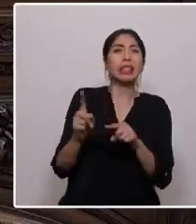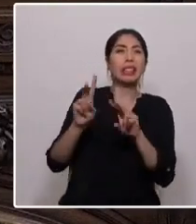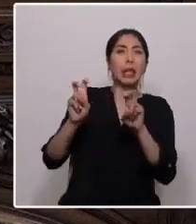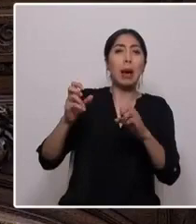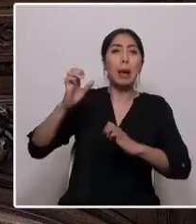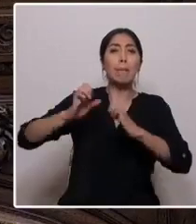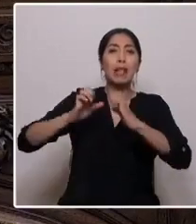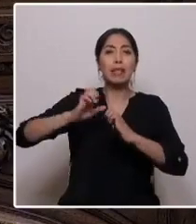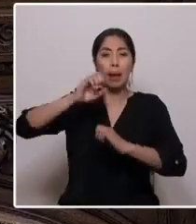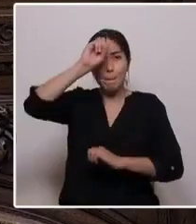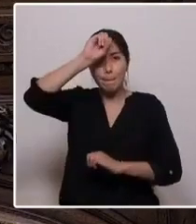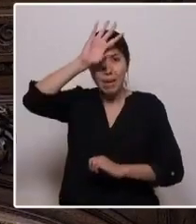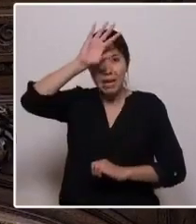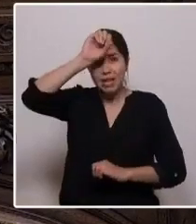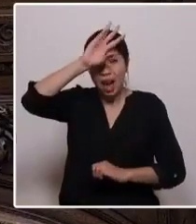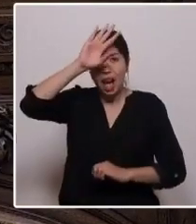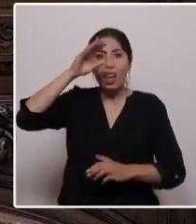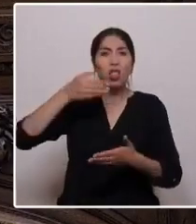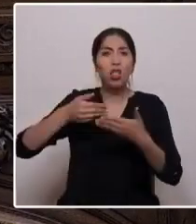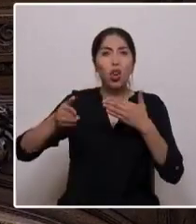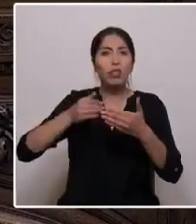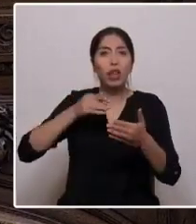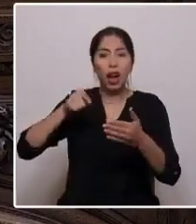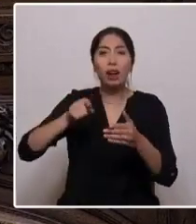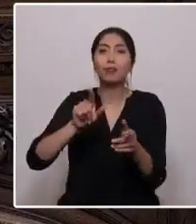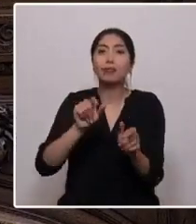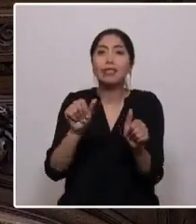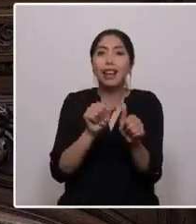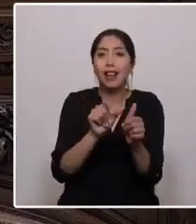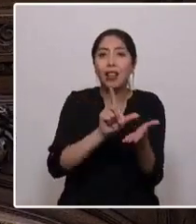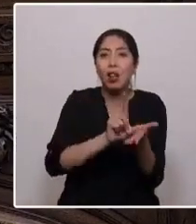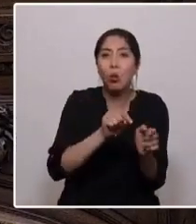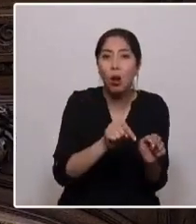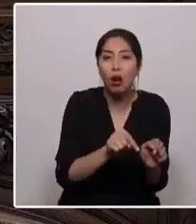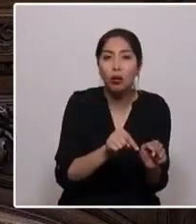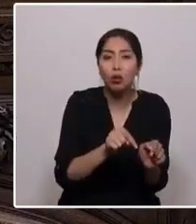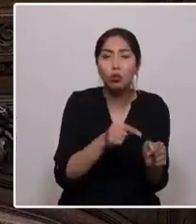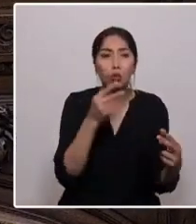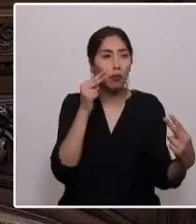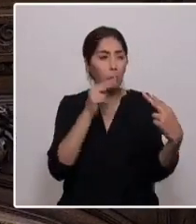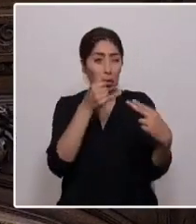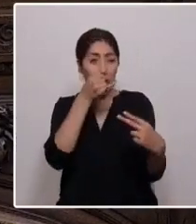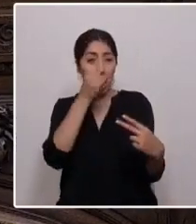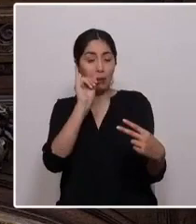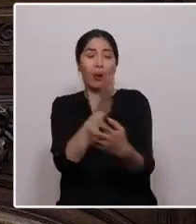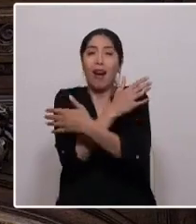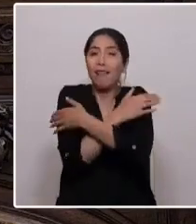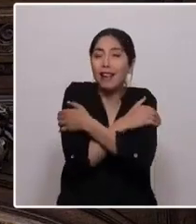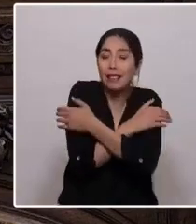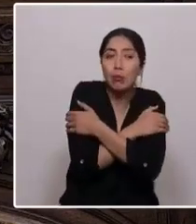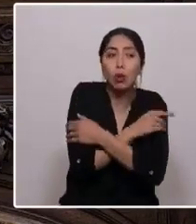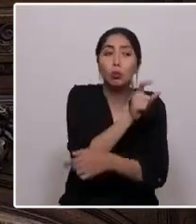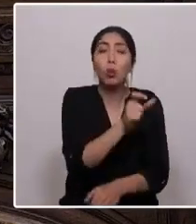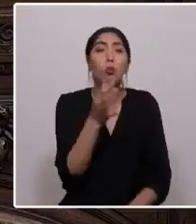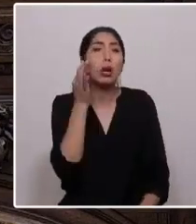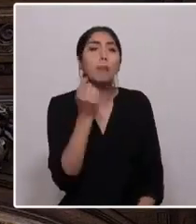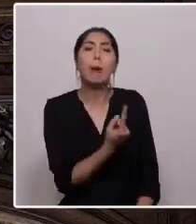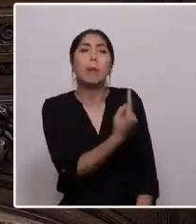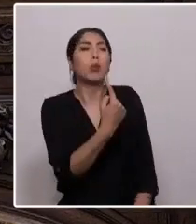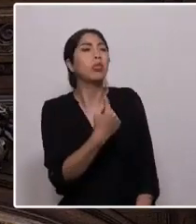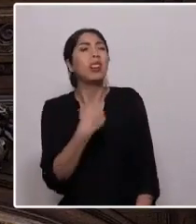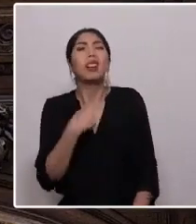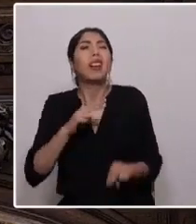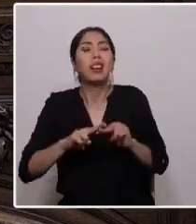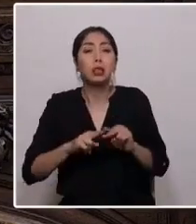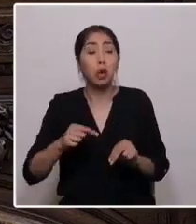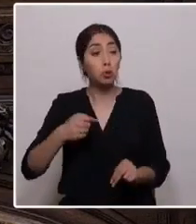insiste en instalarse en las altas cumbres de esta zona. No nos veíamos hace años, nos abrazamos. Me preguntó qué estaba haciendo